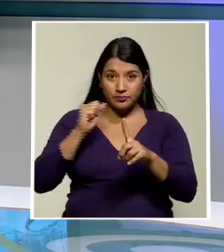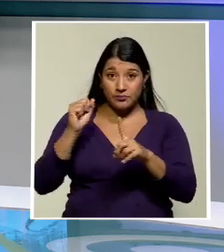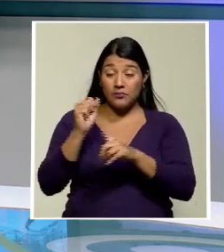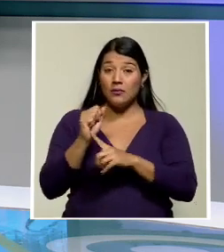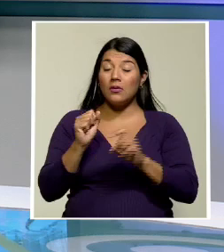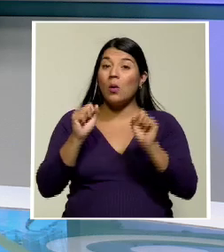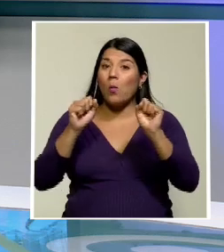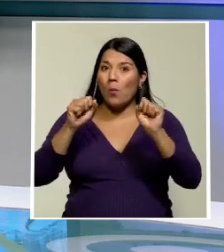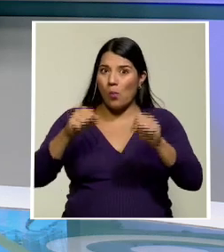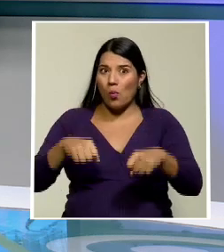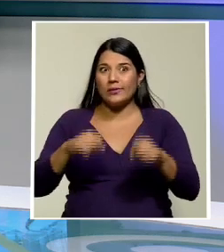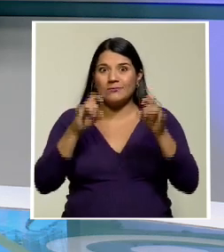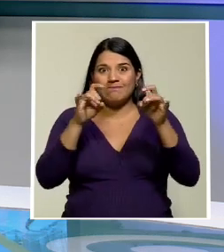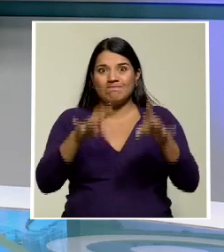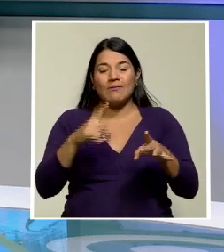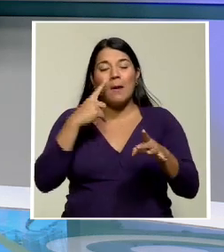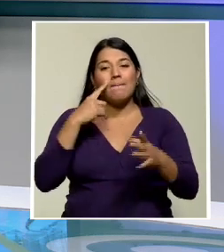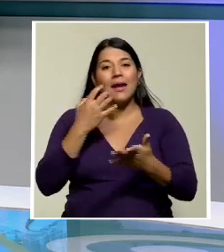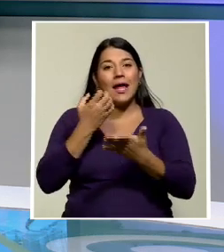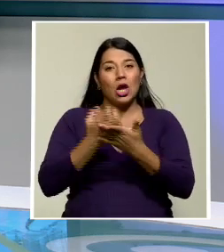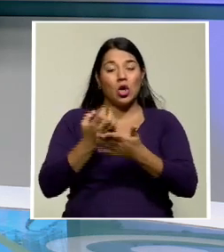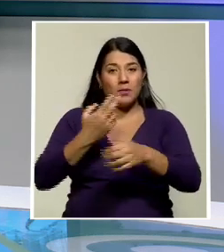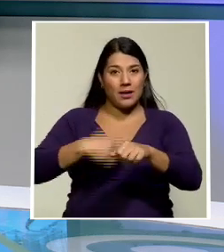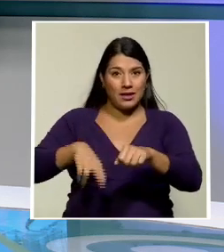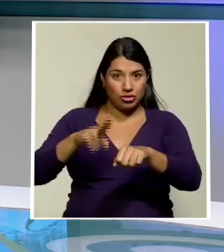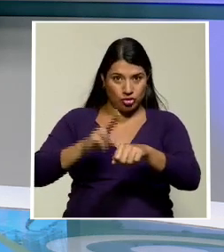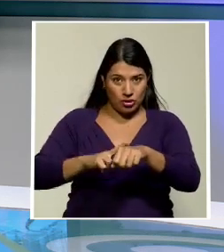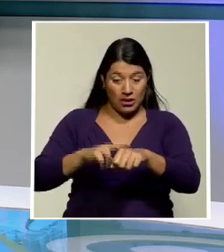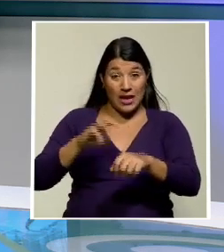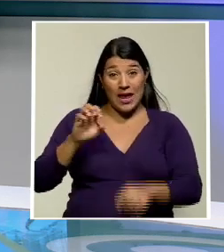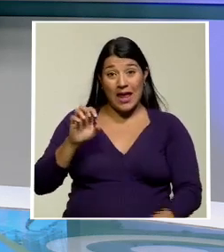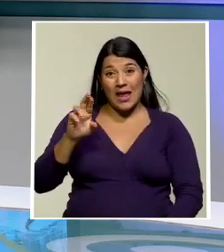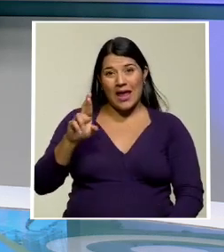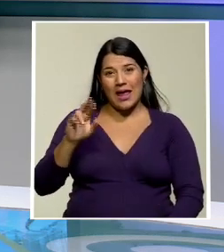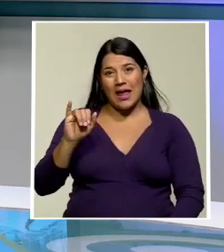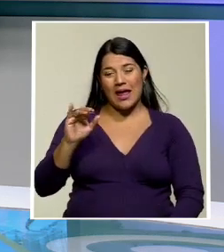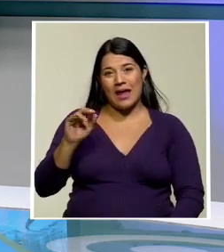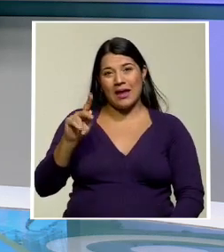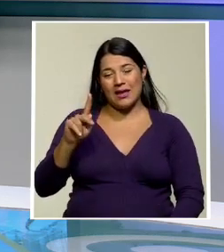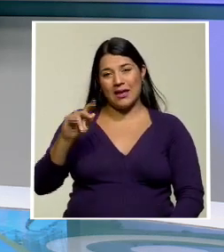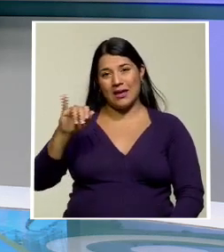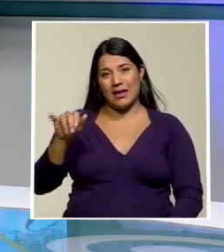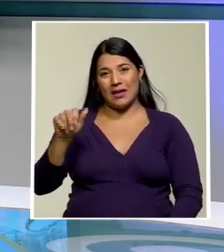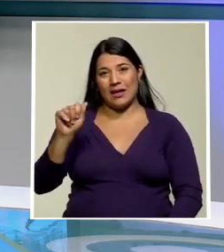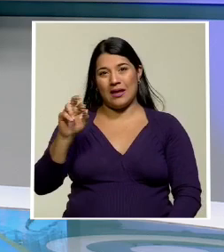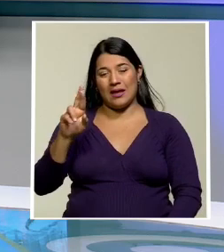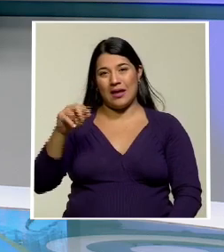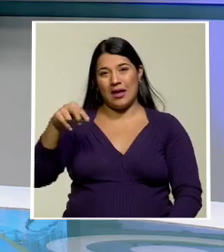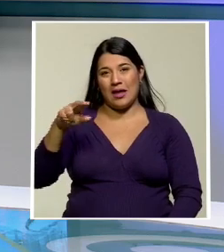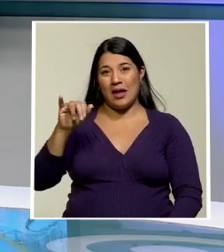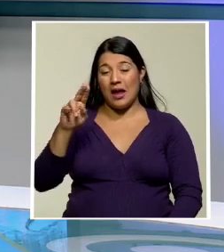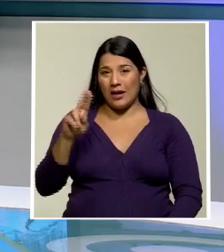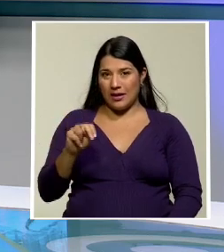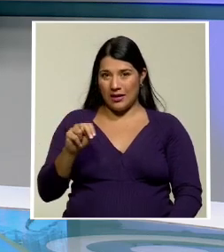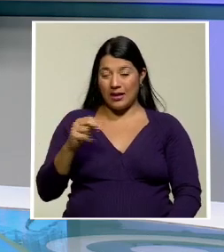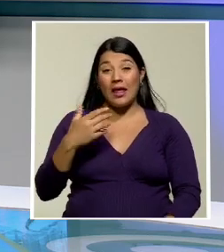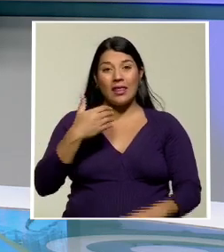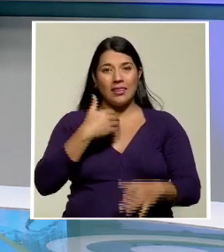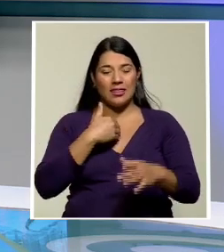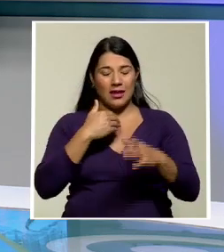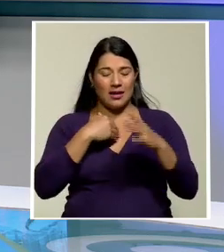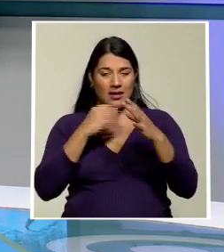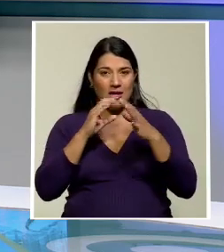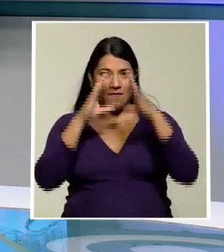podría ser nefasta para la economía nacional. Eric Jarkin nos informa sobre la increpación pública que hacen los empresarios